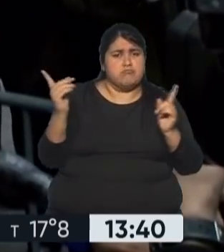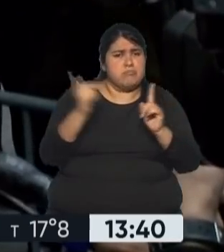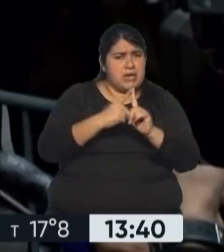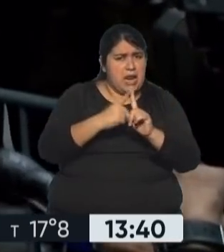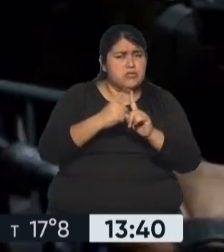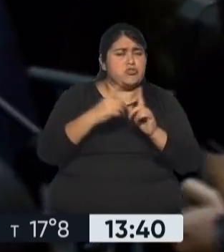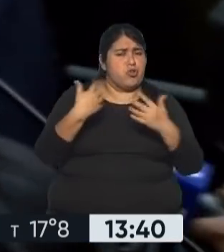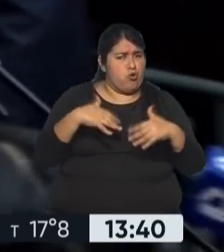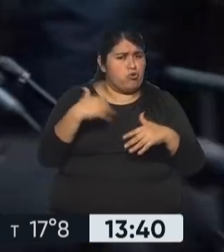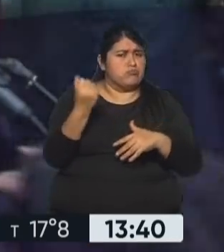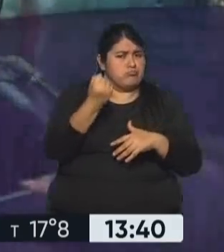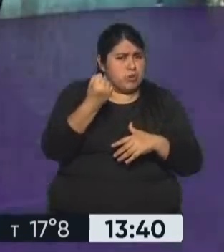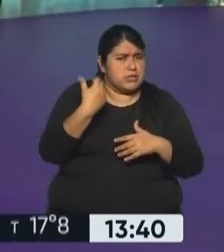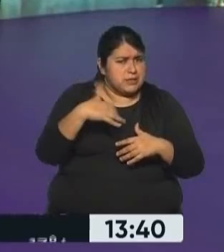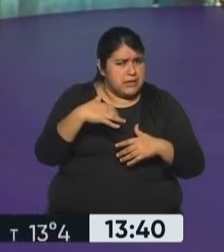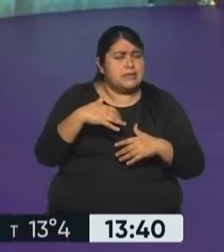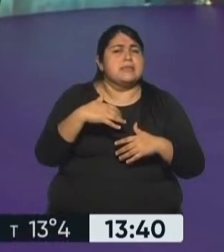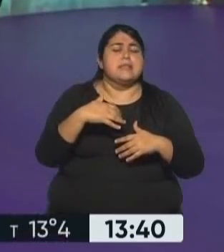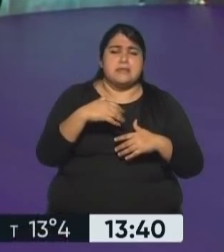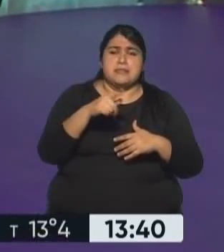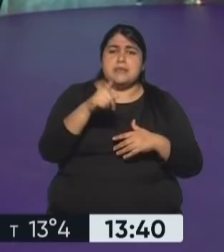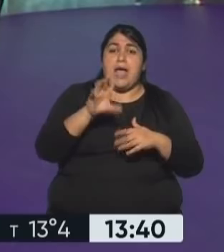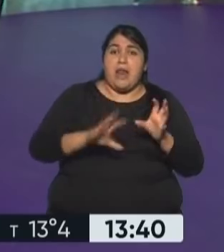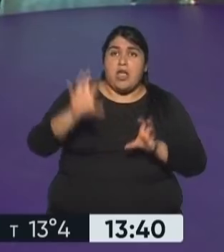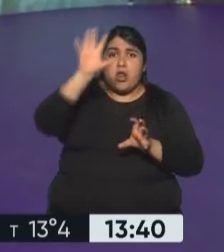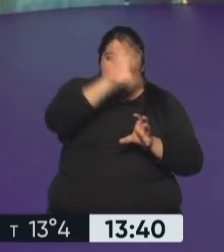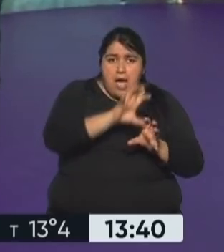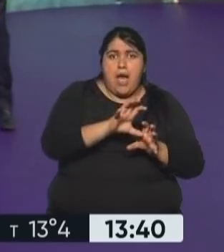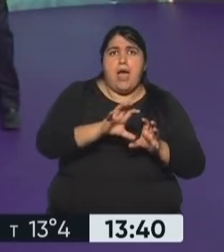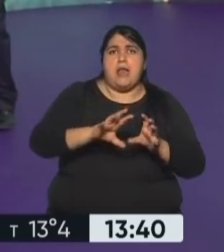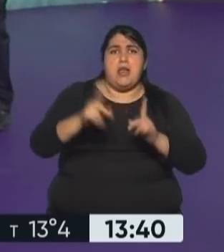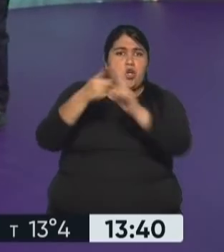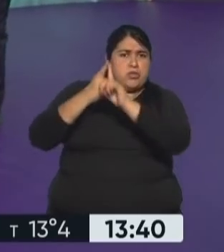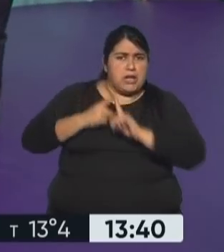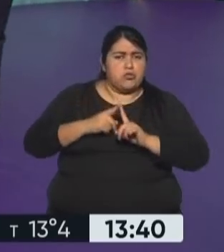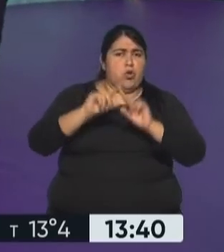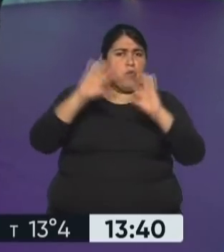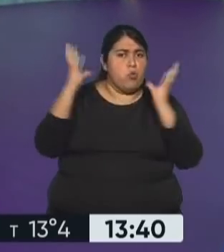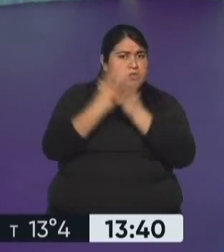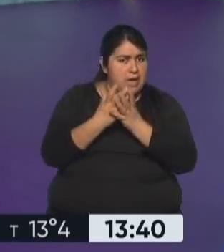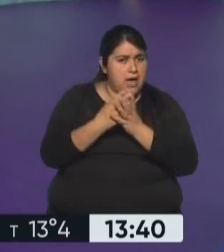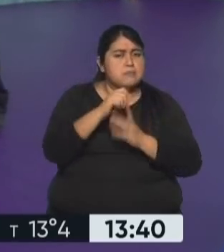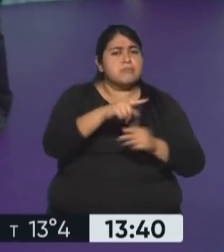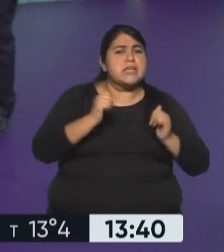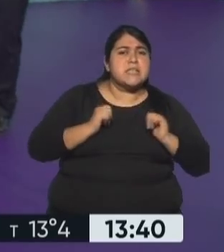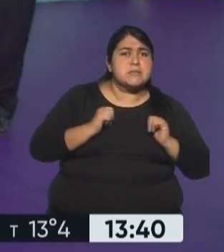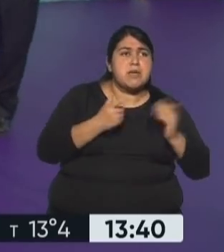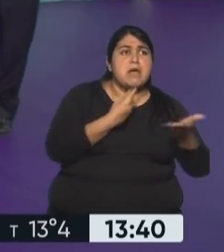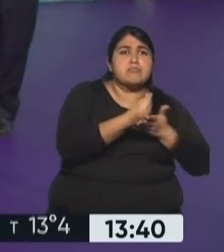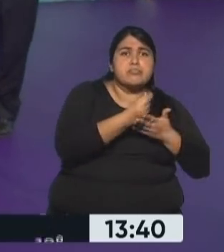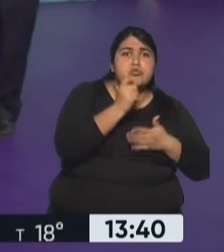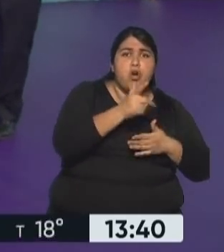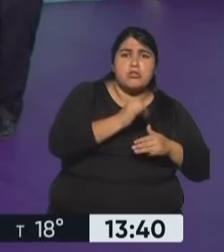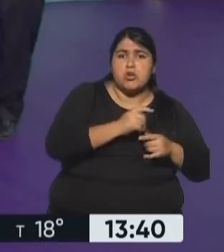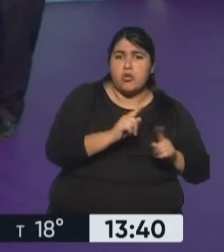con importantes potencias regionales y potencias mundiales en las cuales se esperan definiciones. La primera,